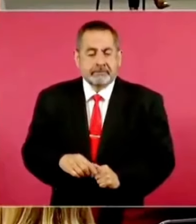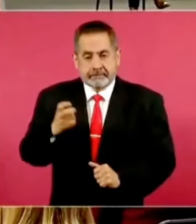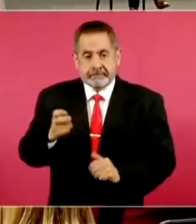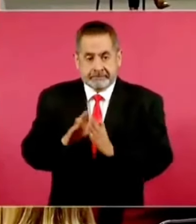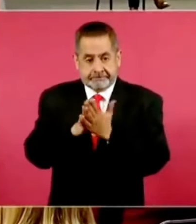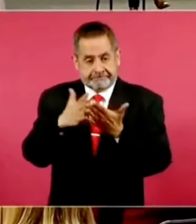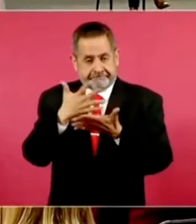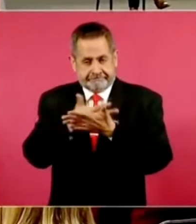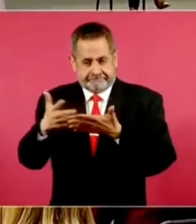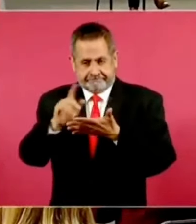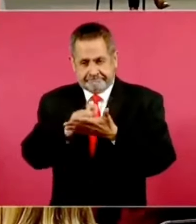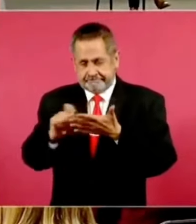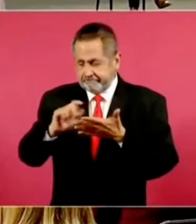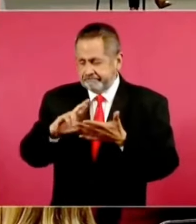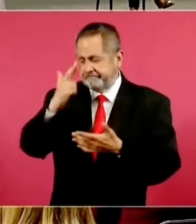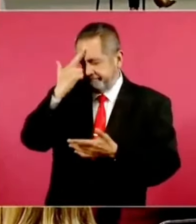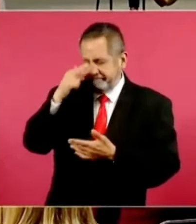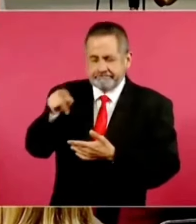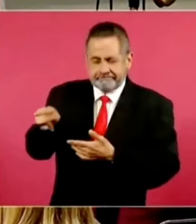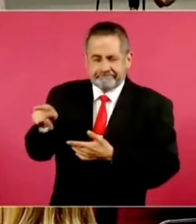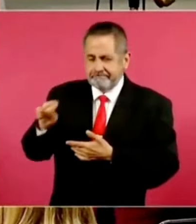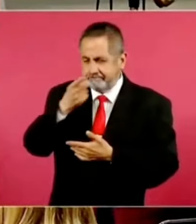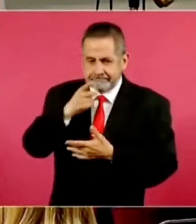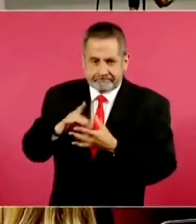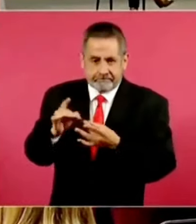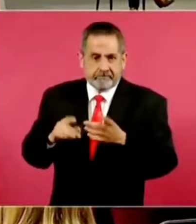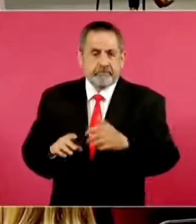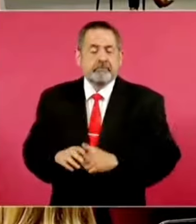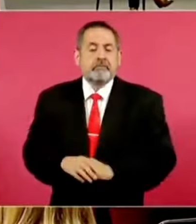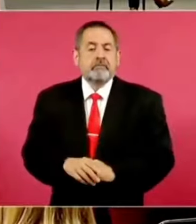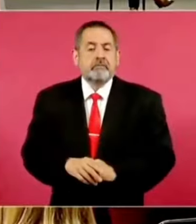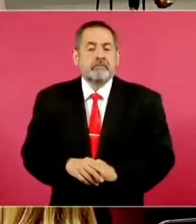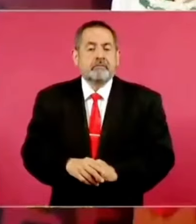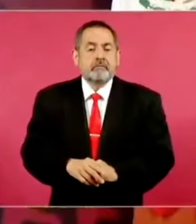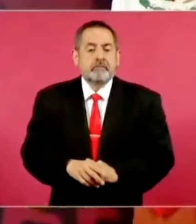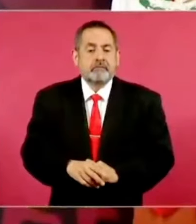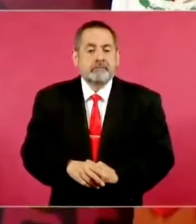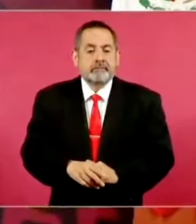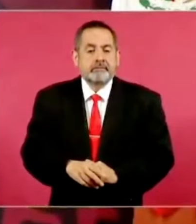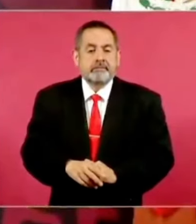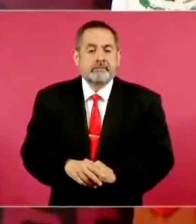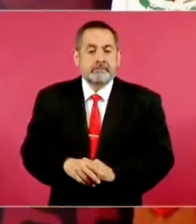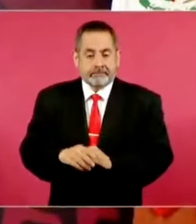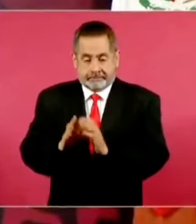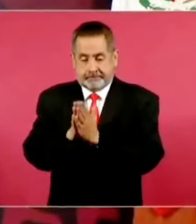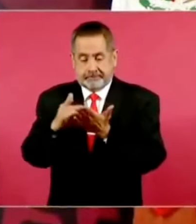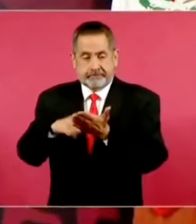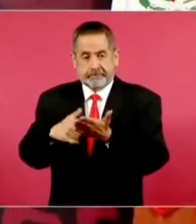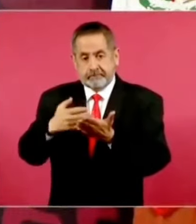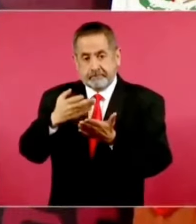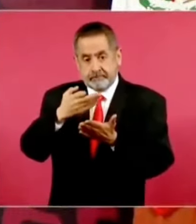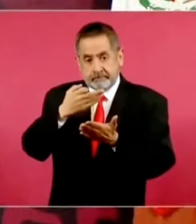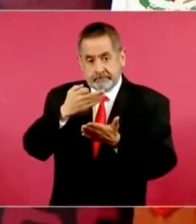texto, Recuerdos de mi madre. Bueno, pero en Flor y Látigo,